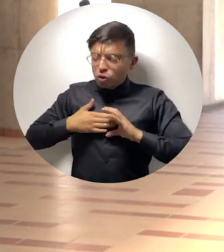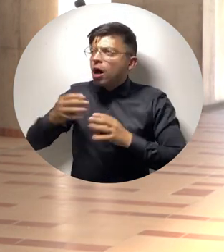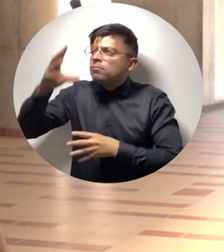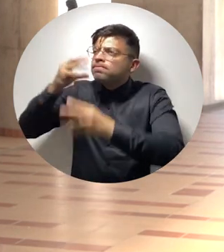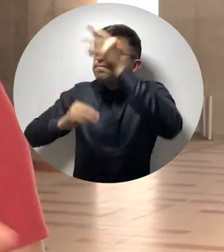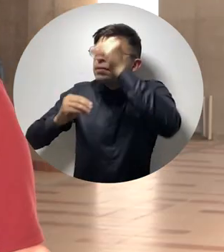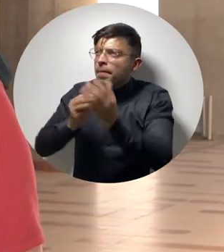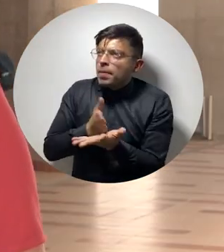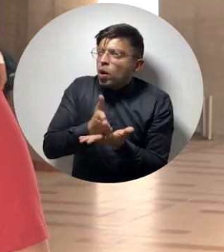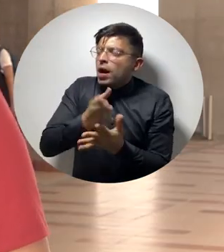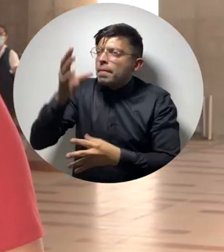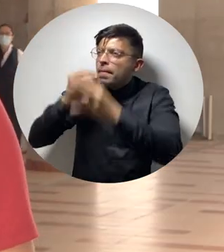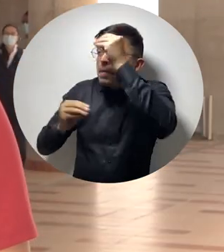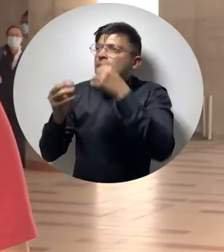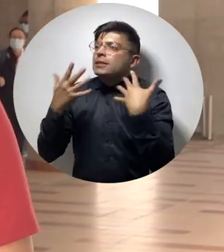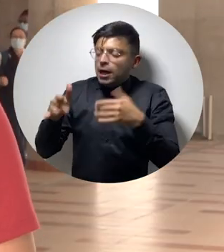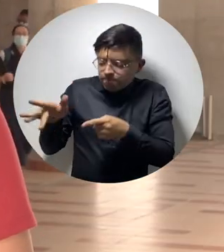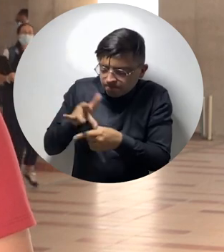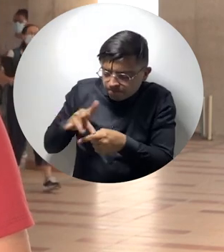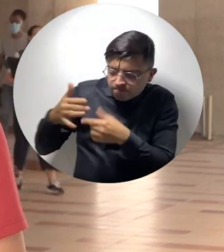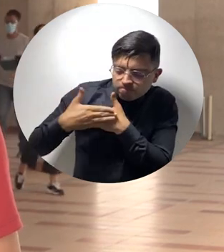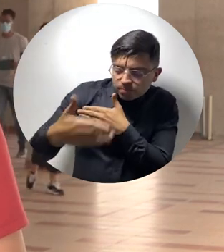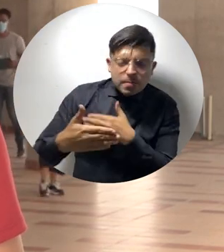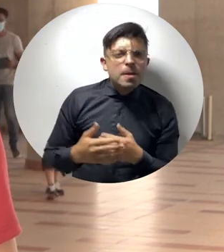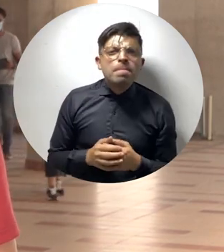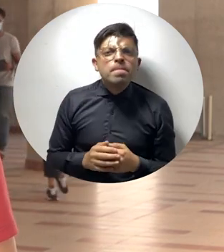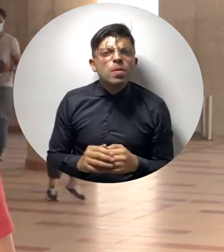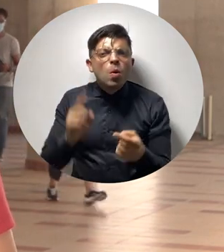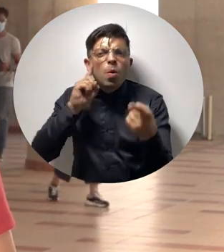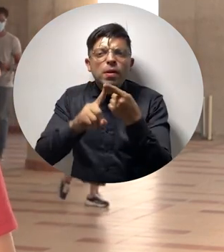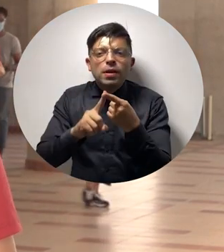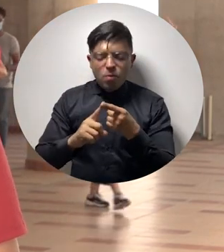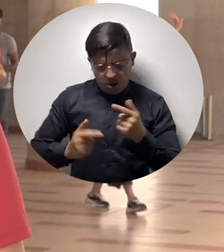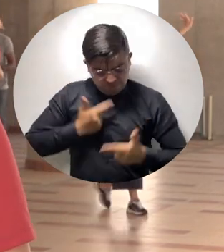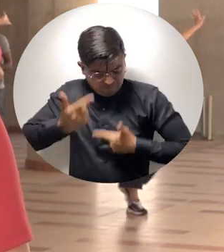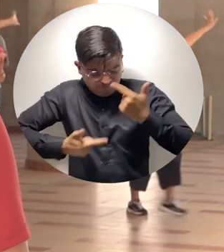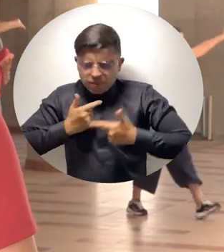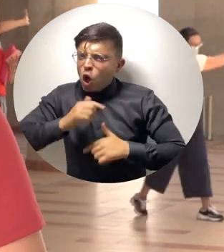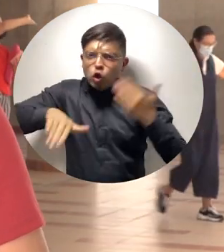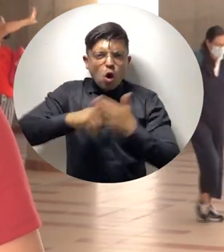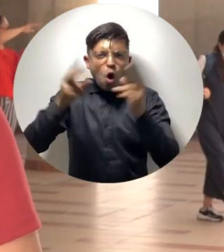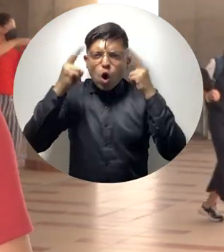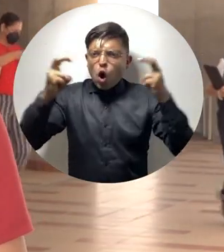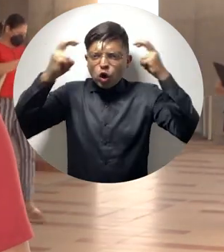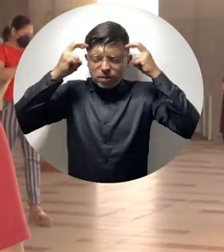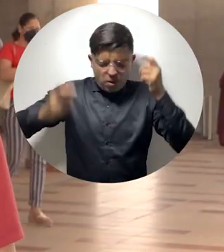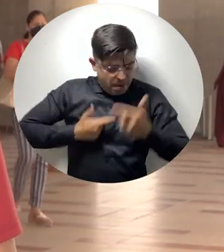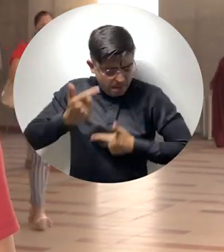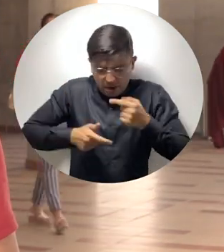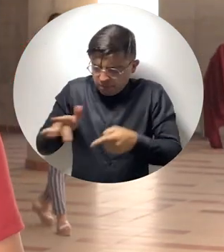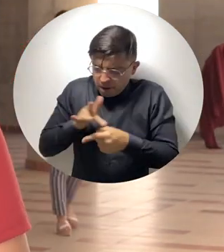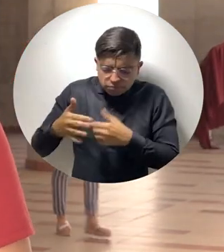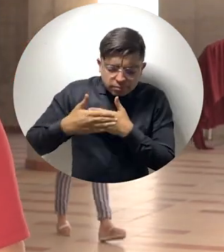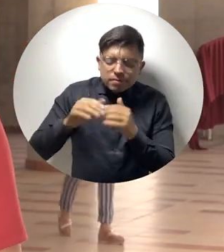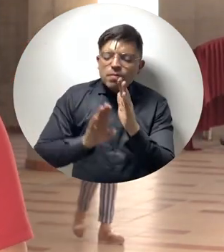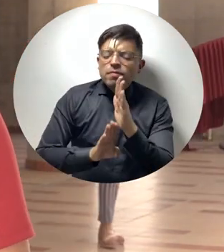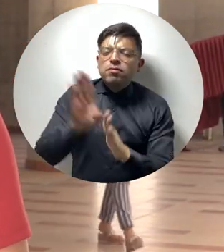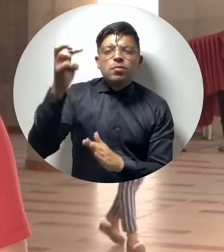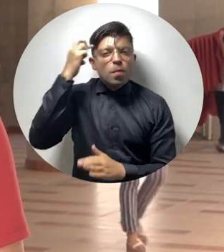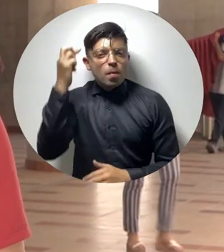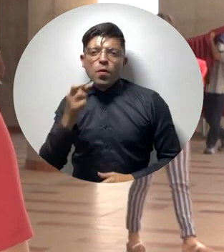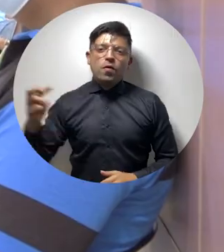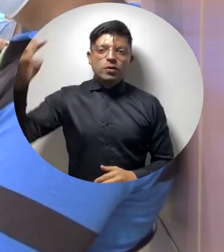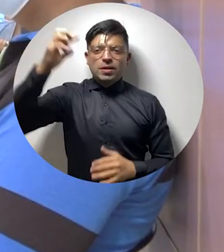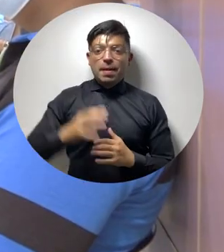en la carrera. Lo que uno espera es de pronto poder desempeñar todo eso y crecer profesionalmente